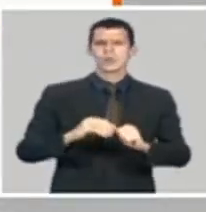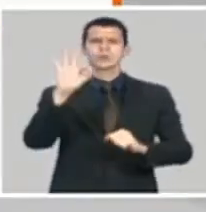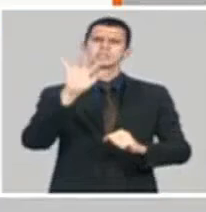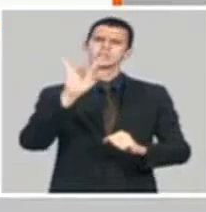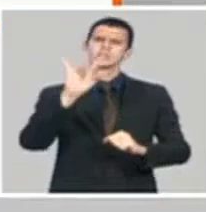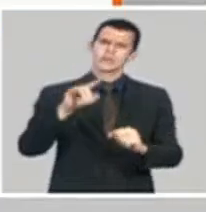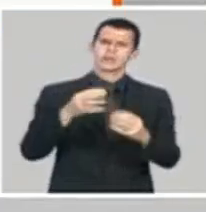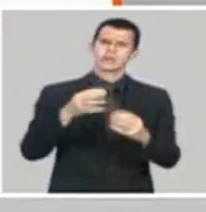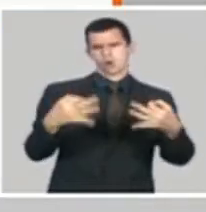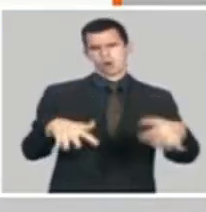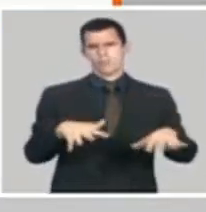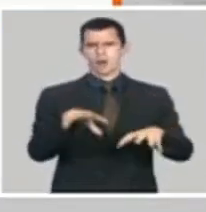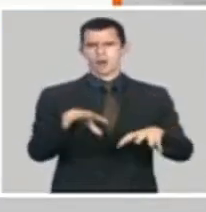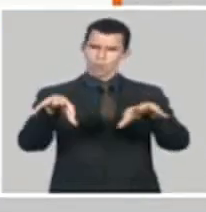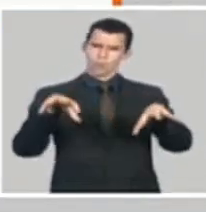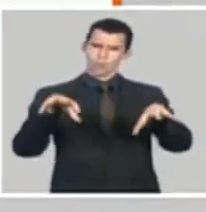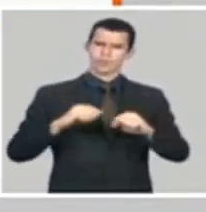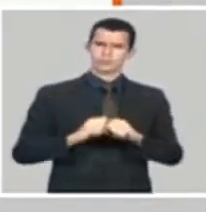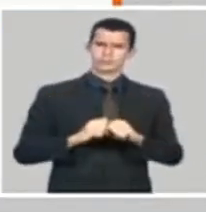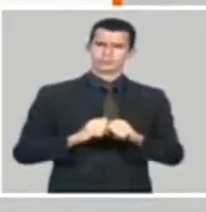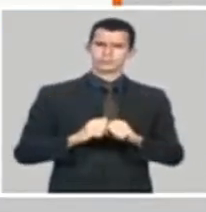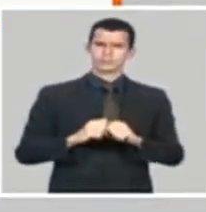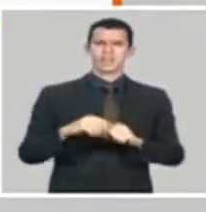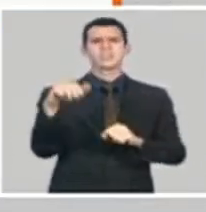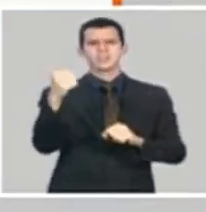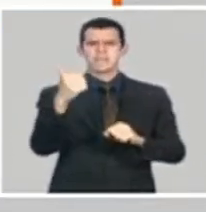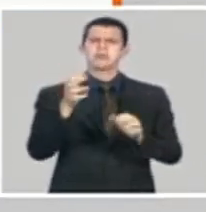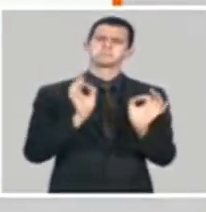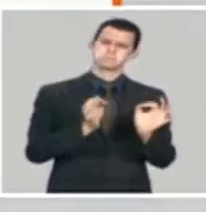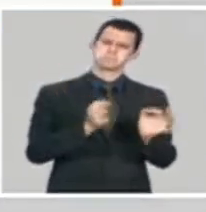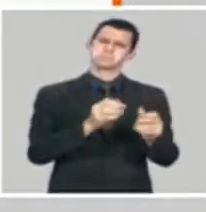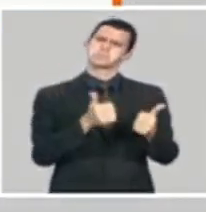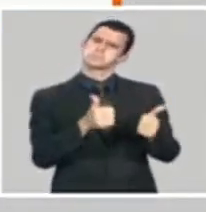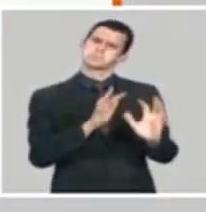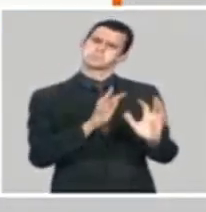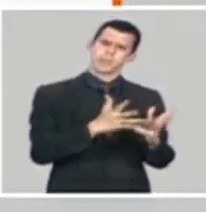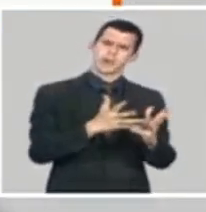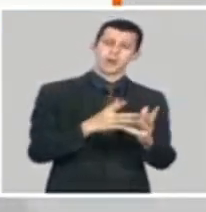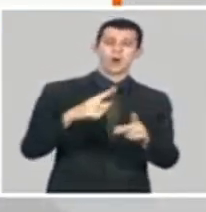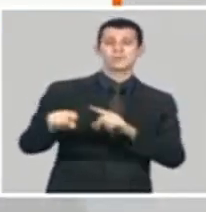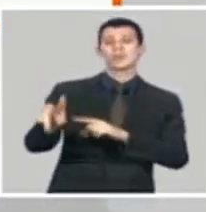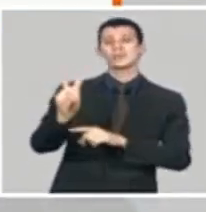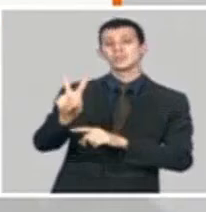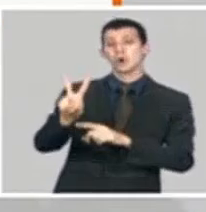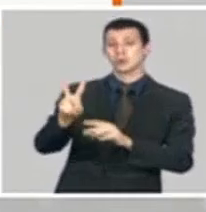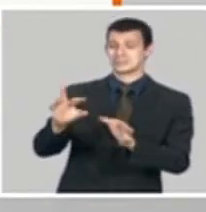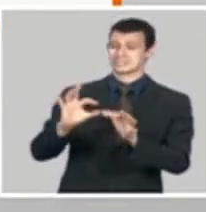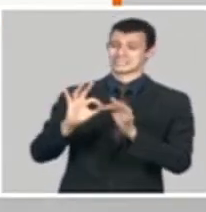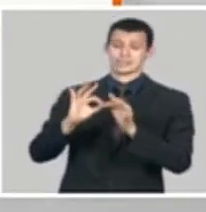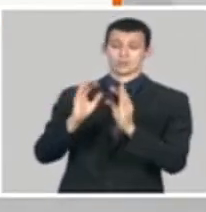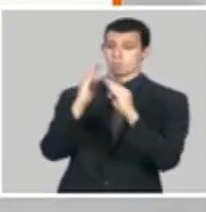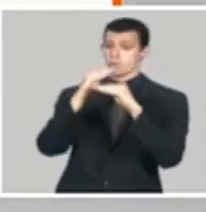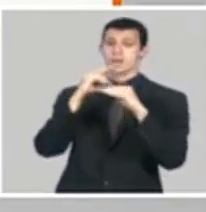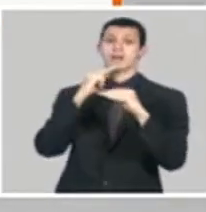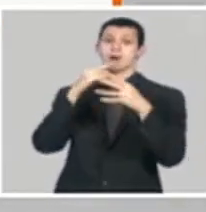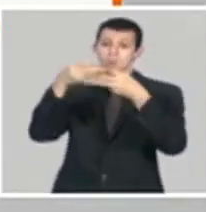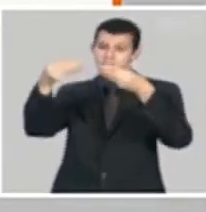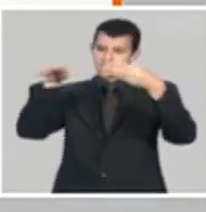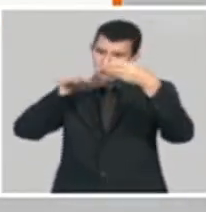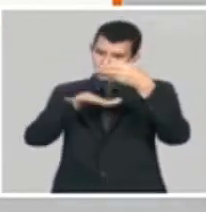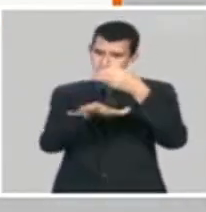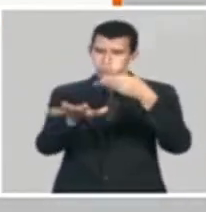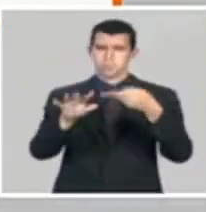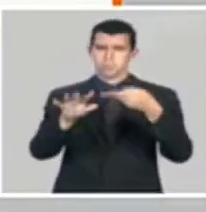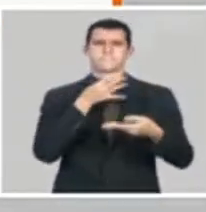desfavorable y 2 en estado crítico. Las dos que están en estado crítico están en el sur de Camagüey y otra en Holguín.